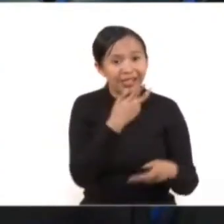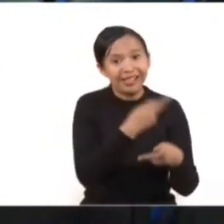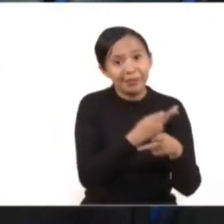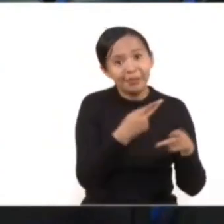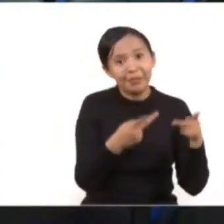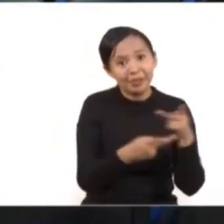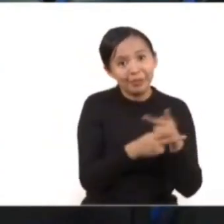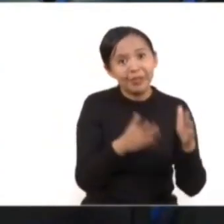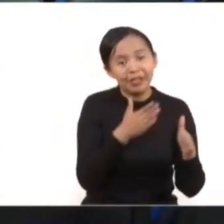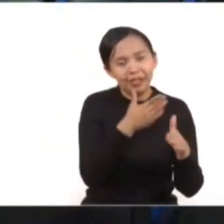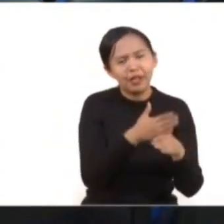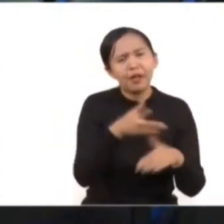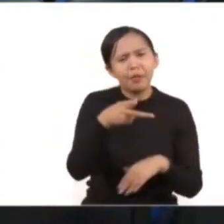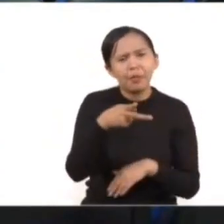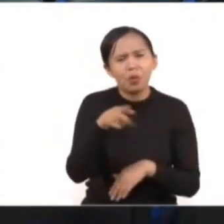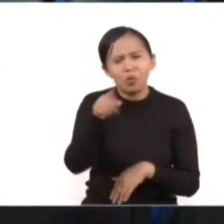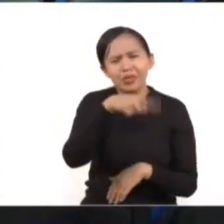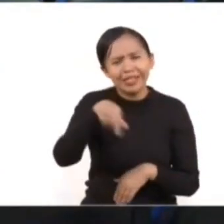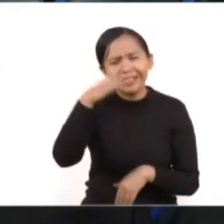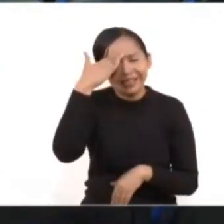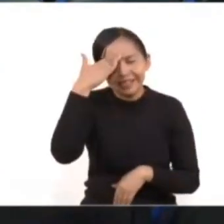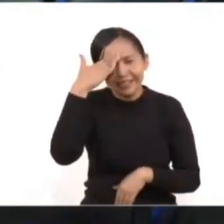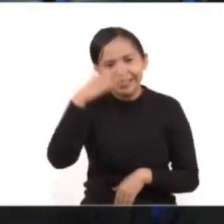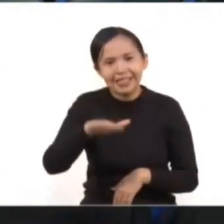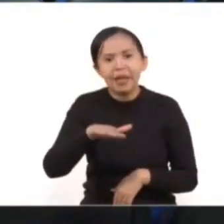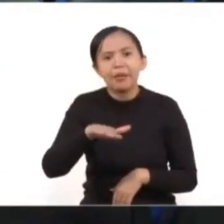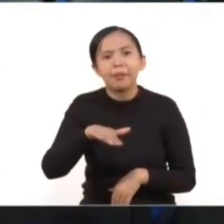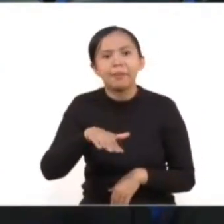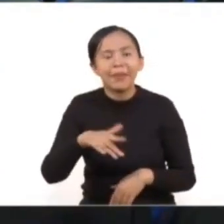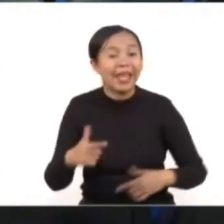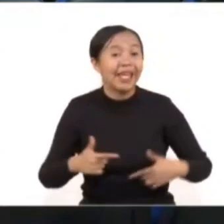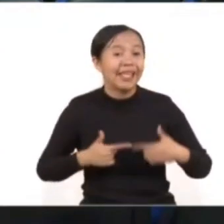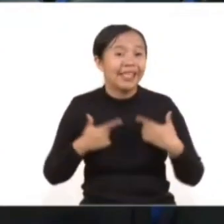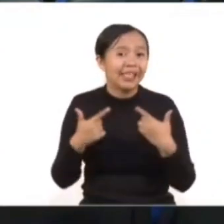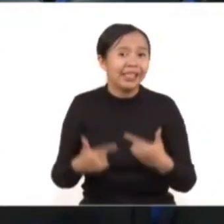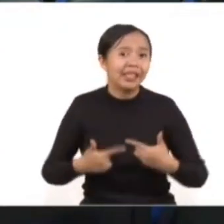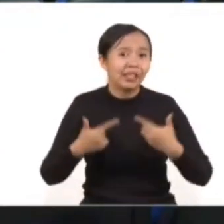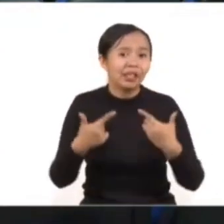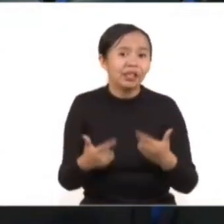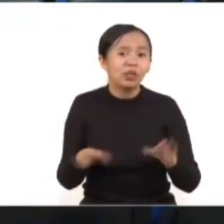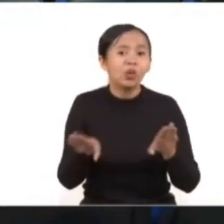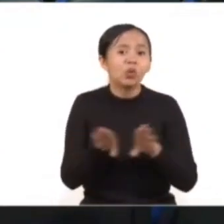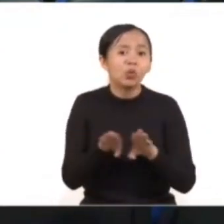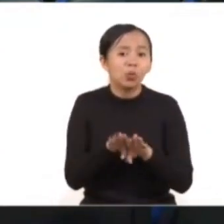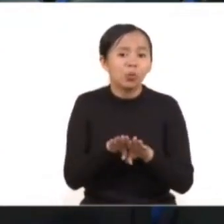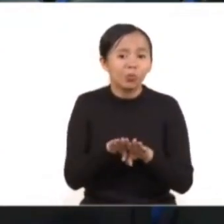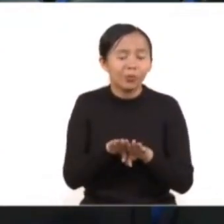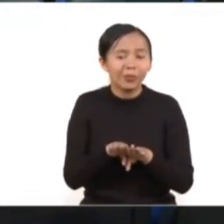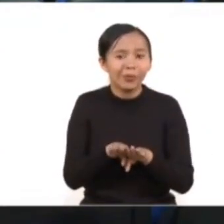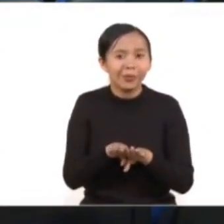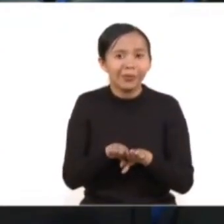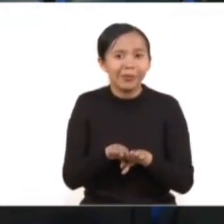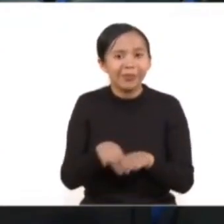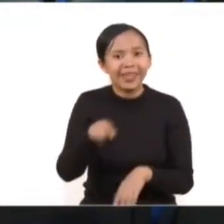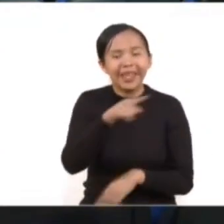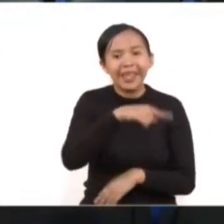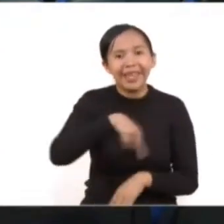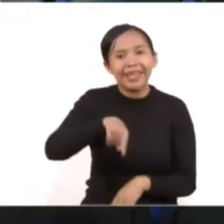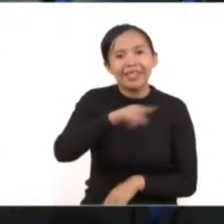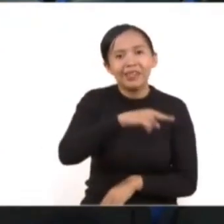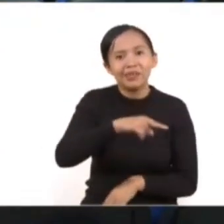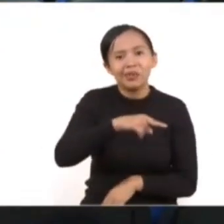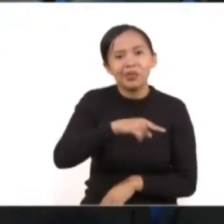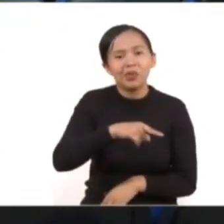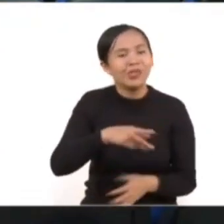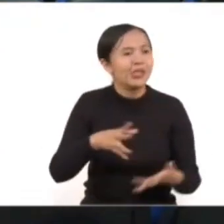estarán de acuerdo en que es, por un lado, una generación que nació con el 100 por ciento